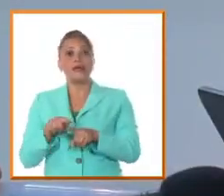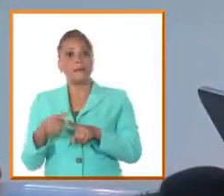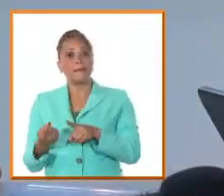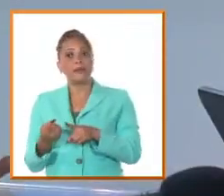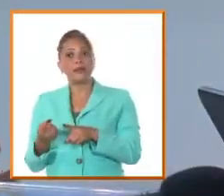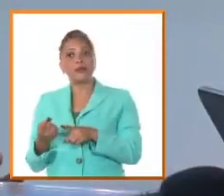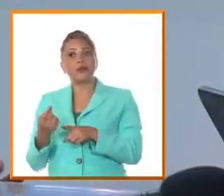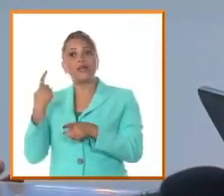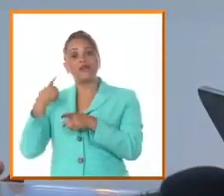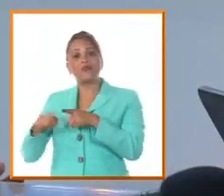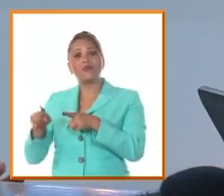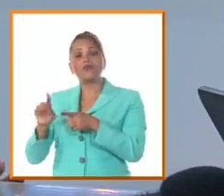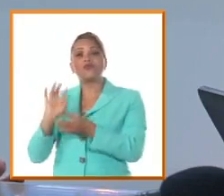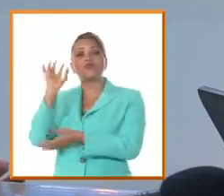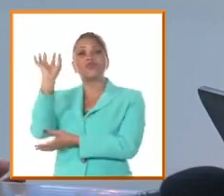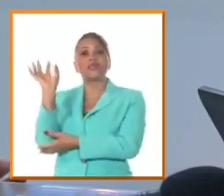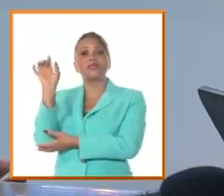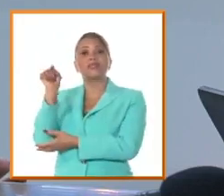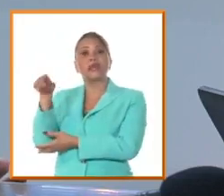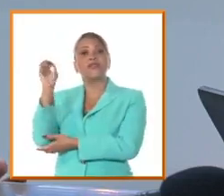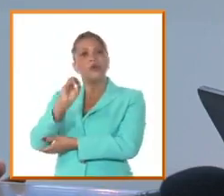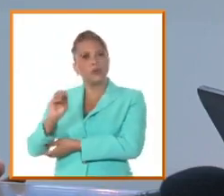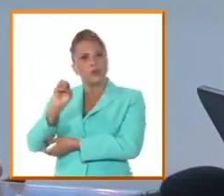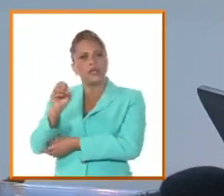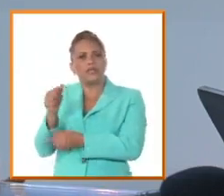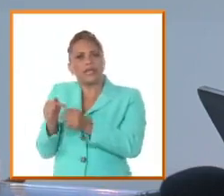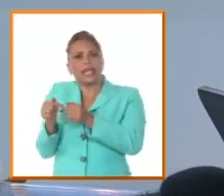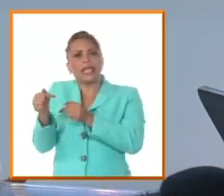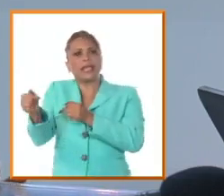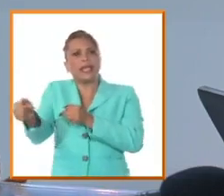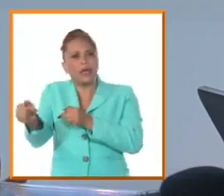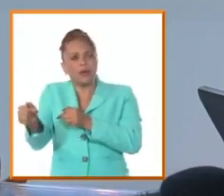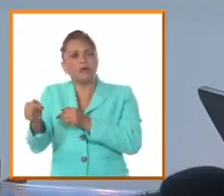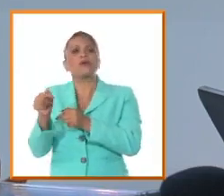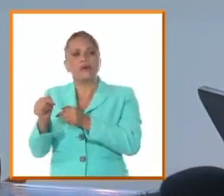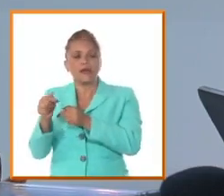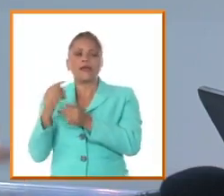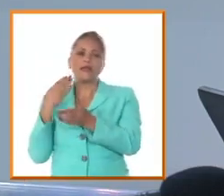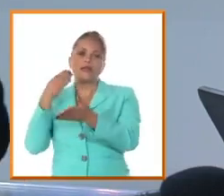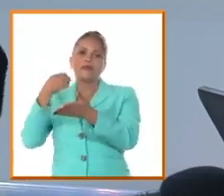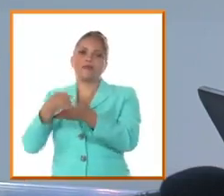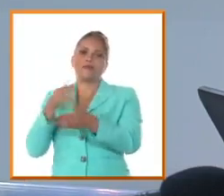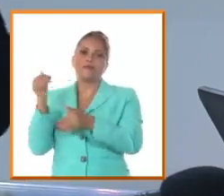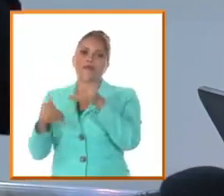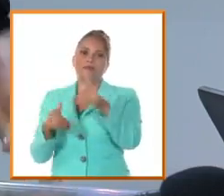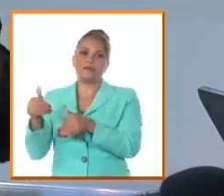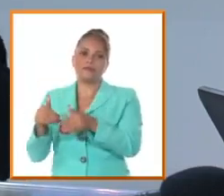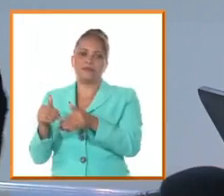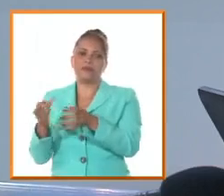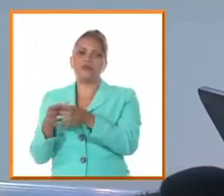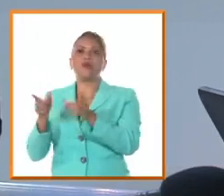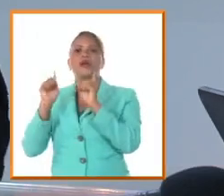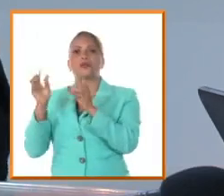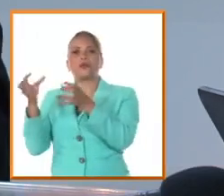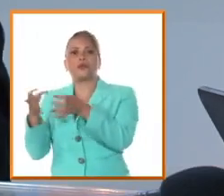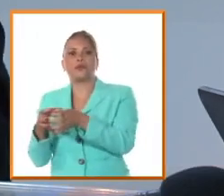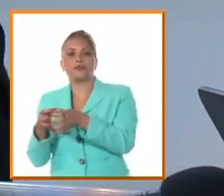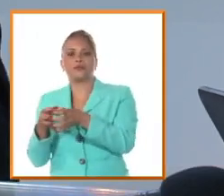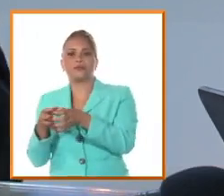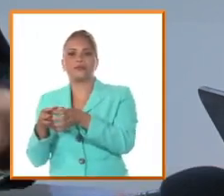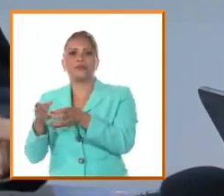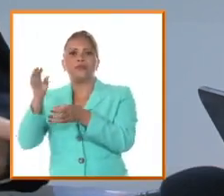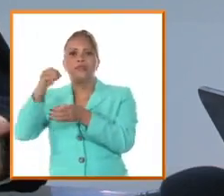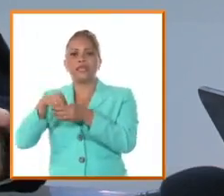levanta en armas en un ingenio que se llama ingenio oriente que queda un poco más hacia la región oriental pero en Camagüe